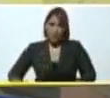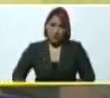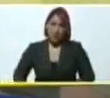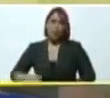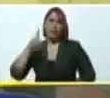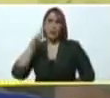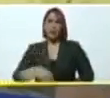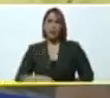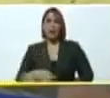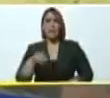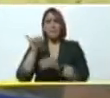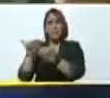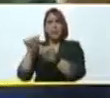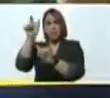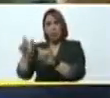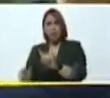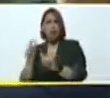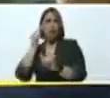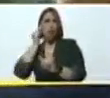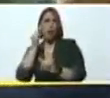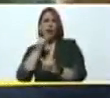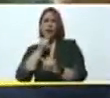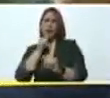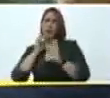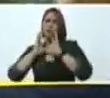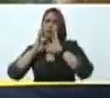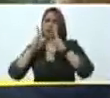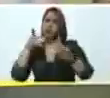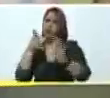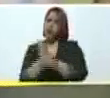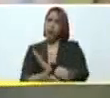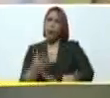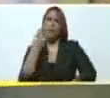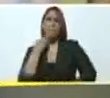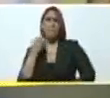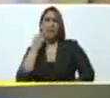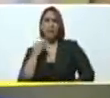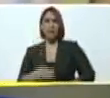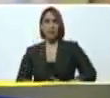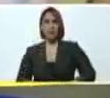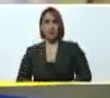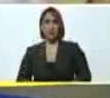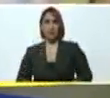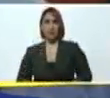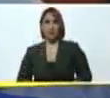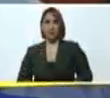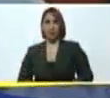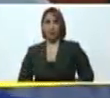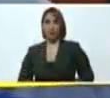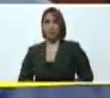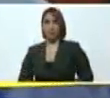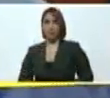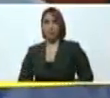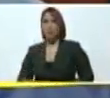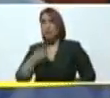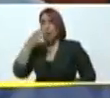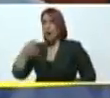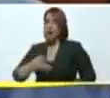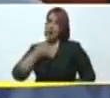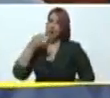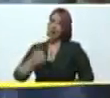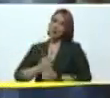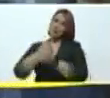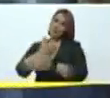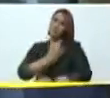que sea nuestra camarada Johanna Bolívar quien le cuente sobre esta experiencia. Buenas tardes, mi querido presidente. Lo